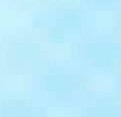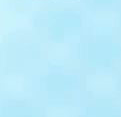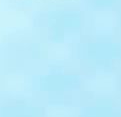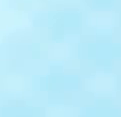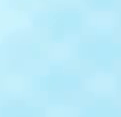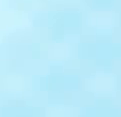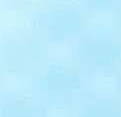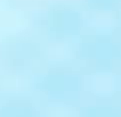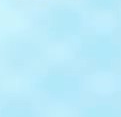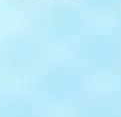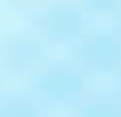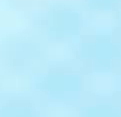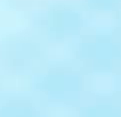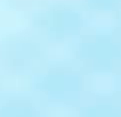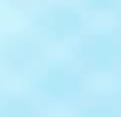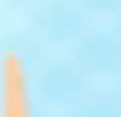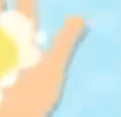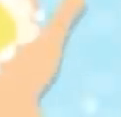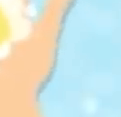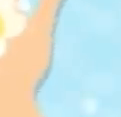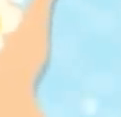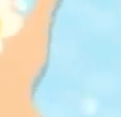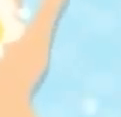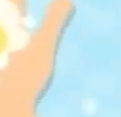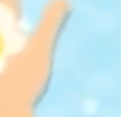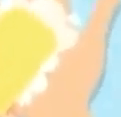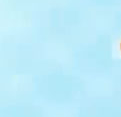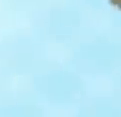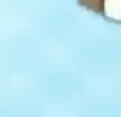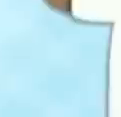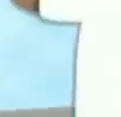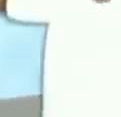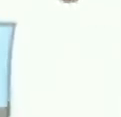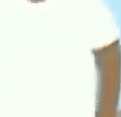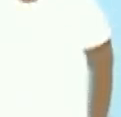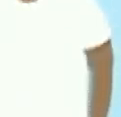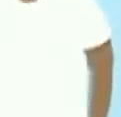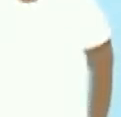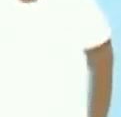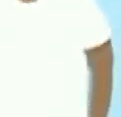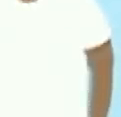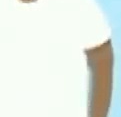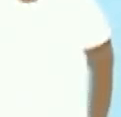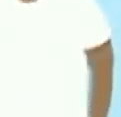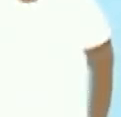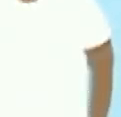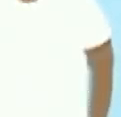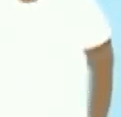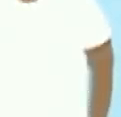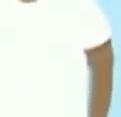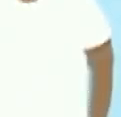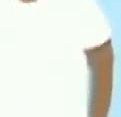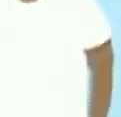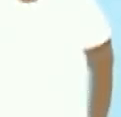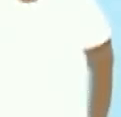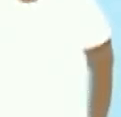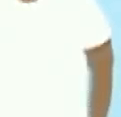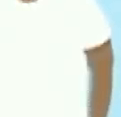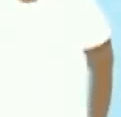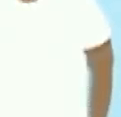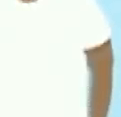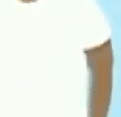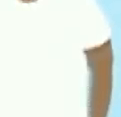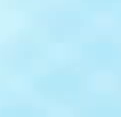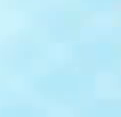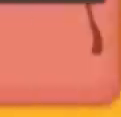Nariz o boca Si antes No has desinfectado Tus manos Ojo Recuerda mantener Una distancia De metro y medio De tus